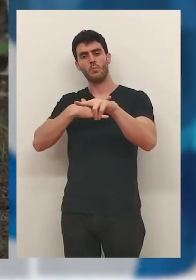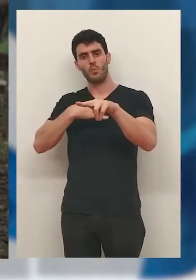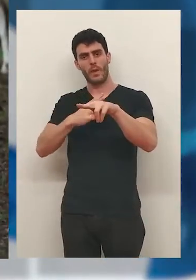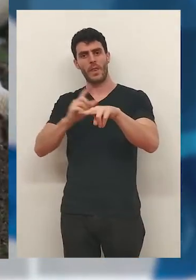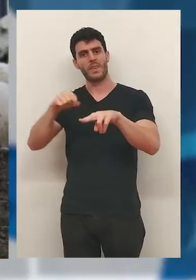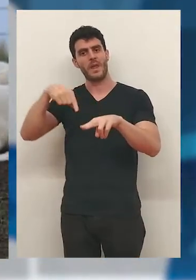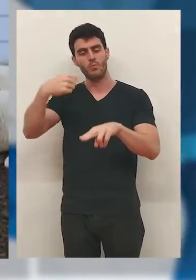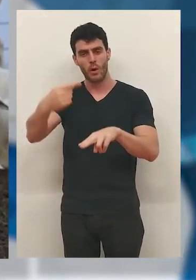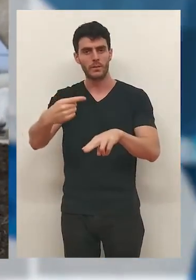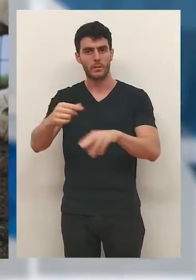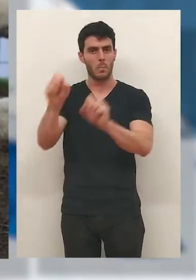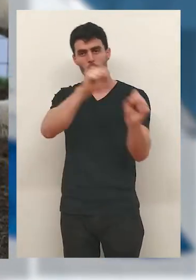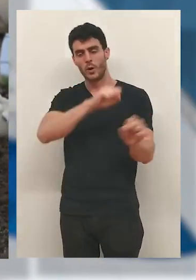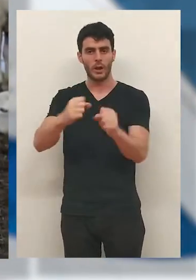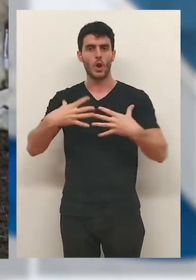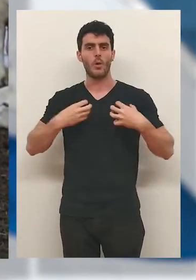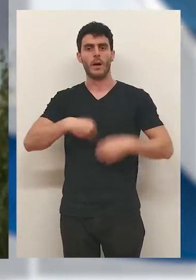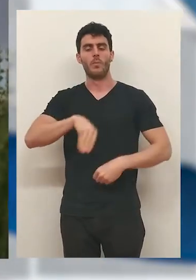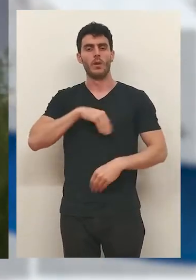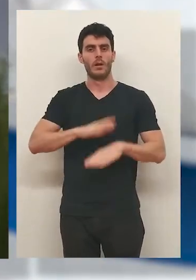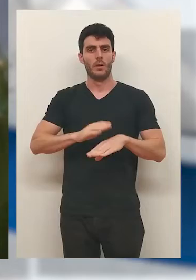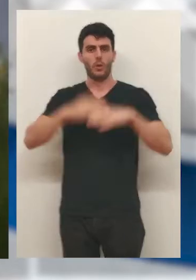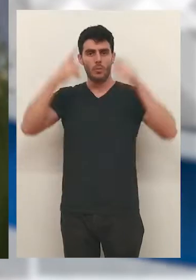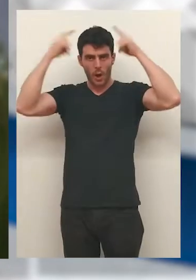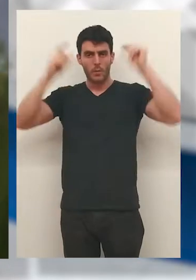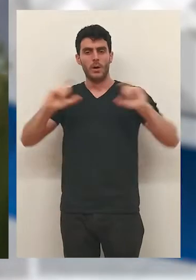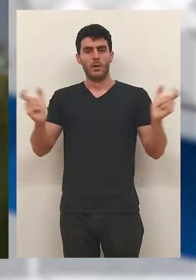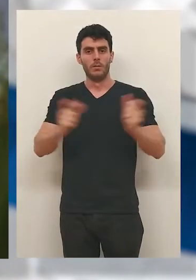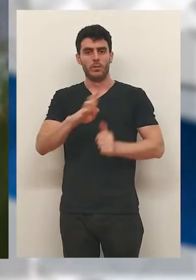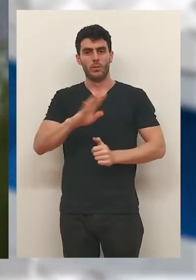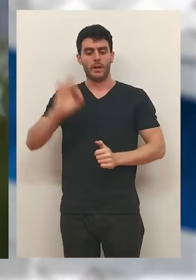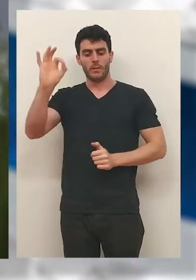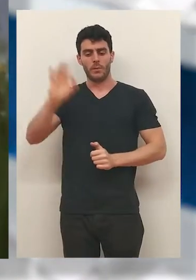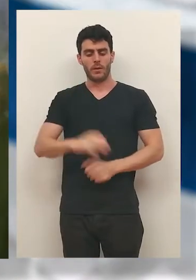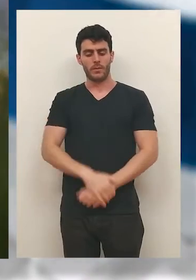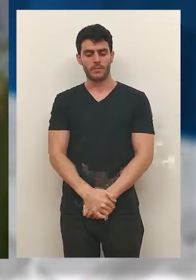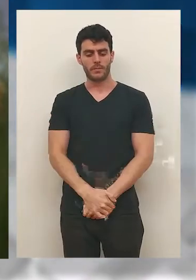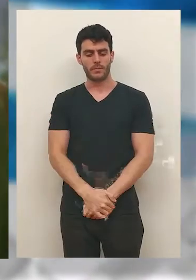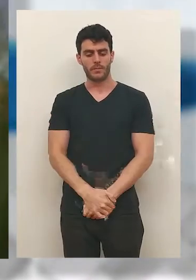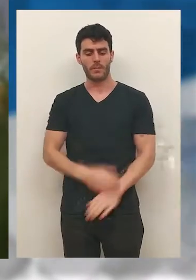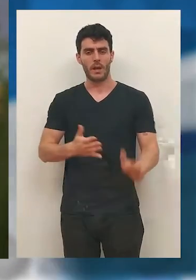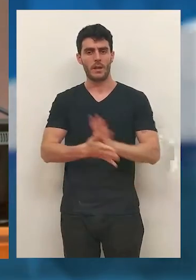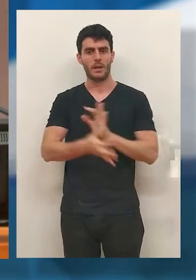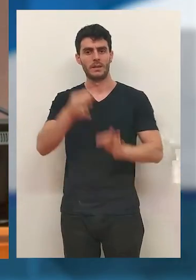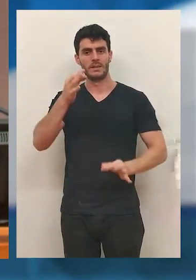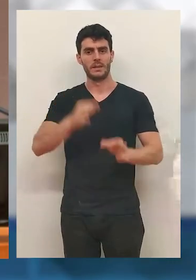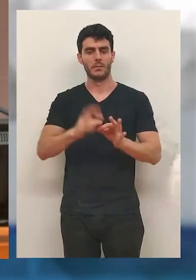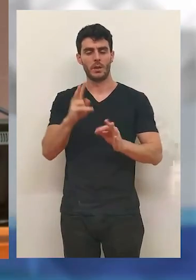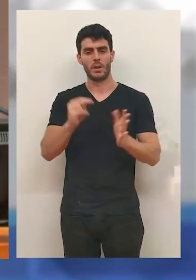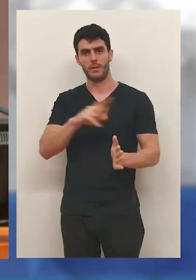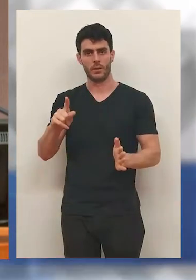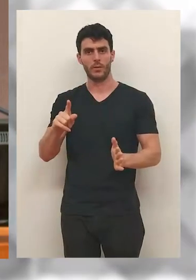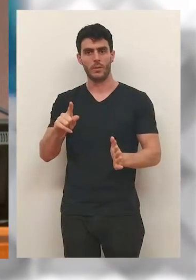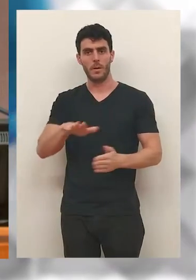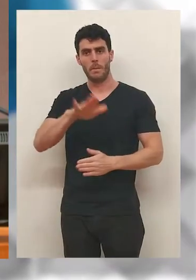cazable al año pasado, en el que el lobo estuvo ya protegido, las ovejas muertas por lobo se han reducido un 40%. Desde